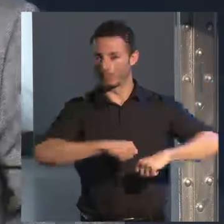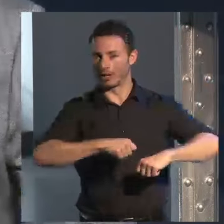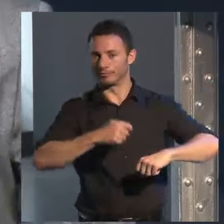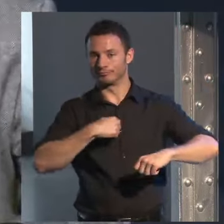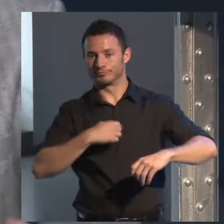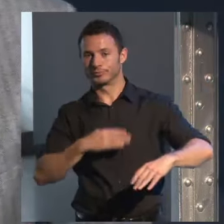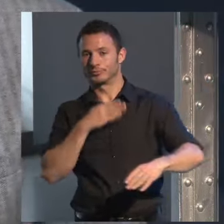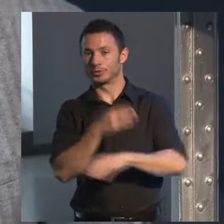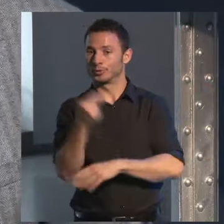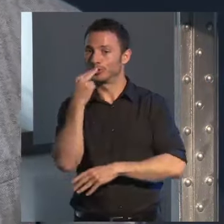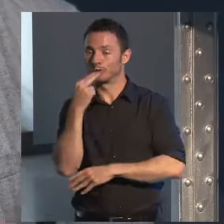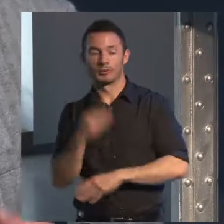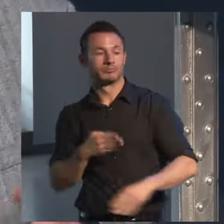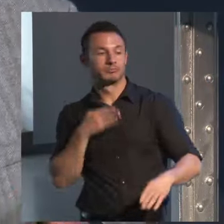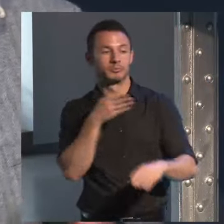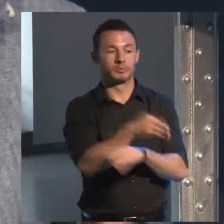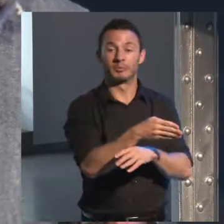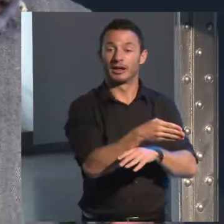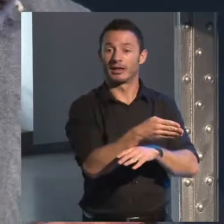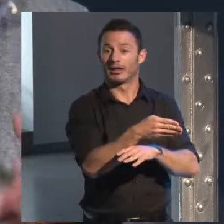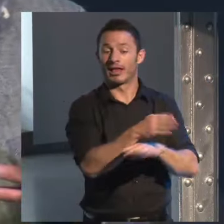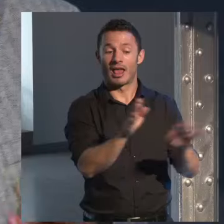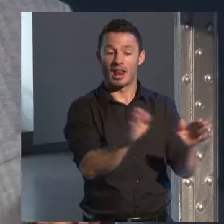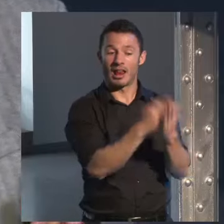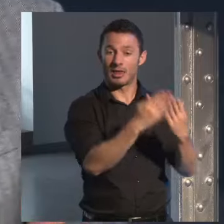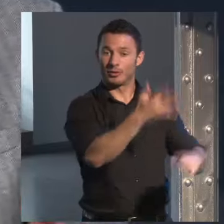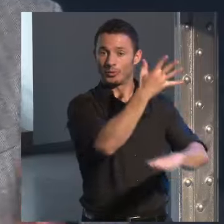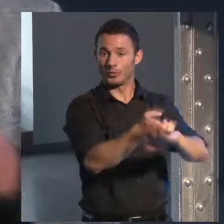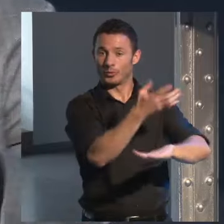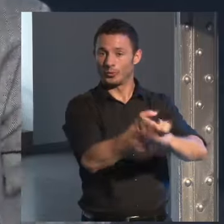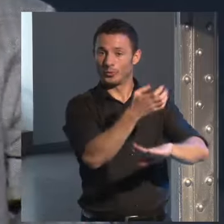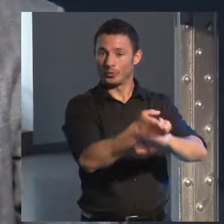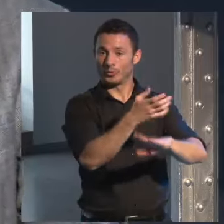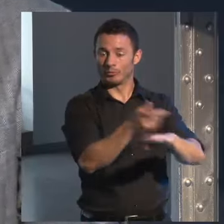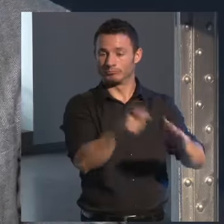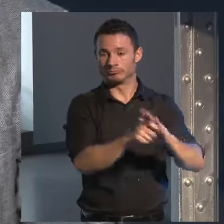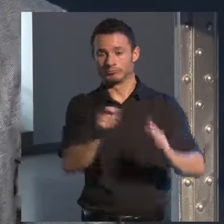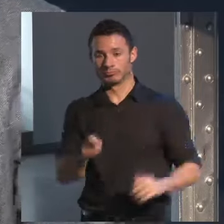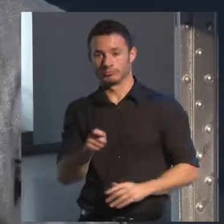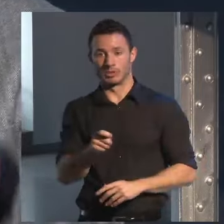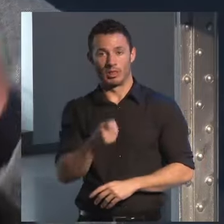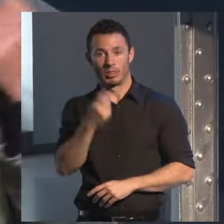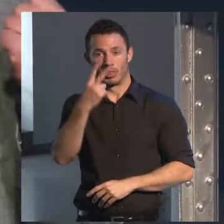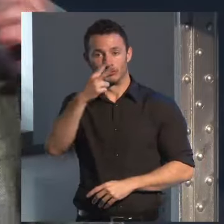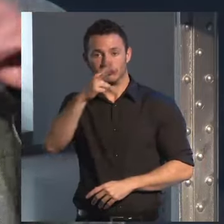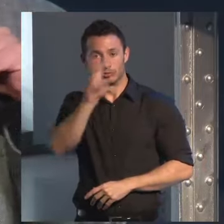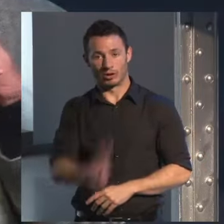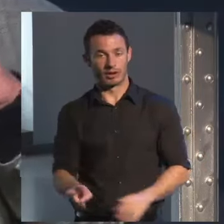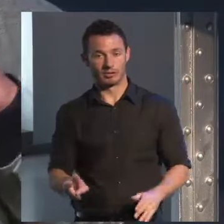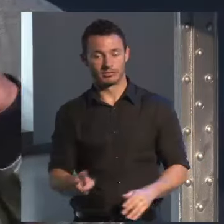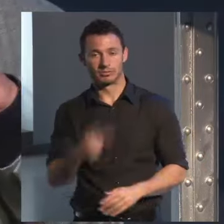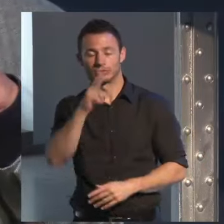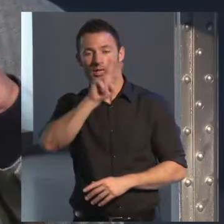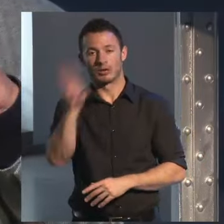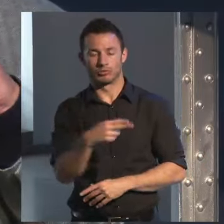pendrive con una llave para que te copiara esto la novela y te la llevara por dos euros y yo llamo